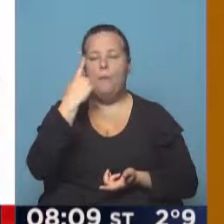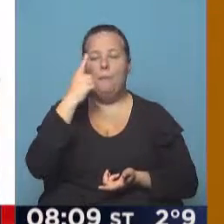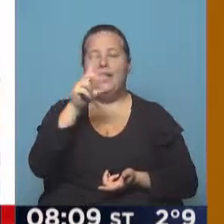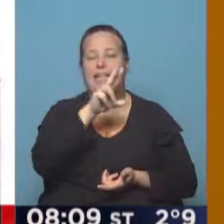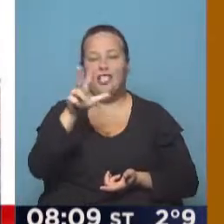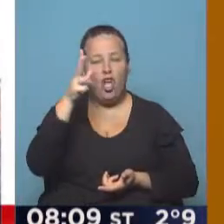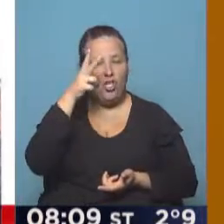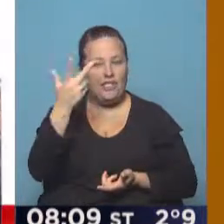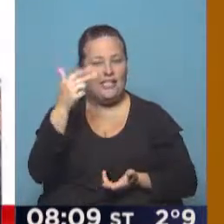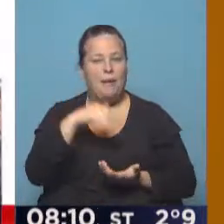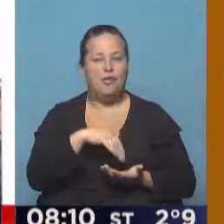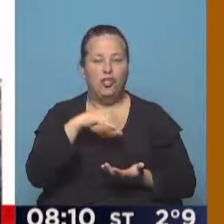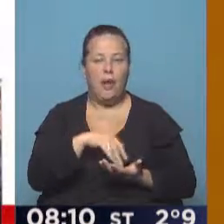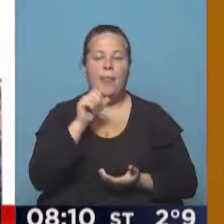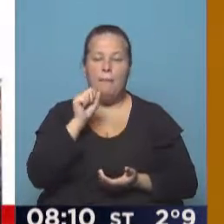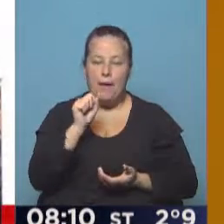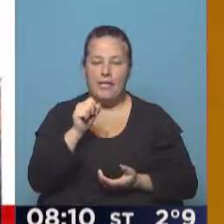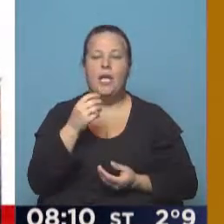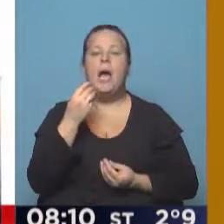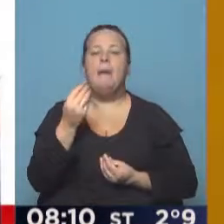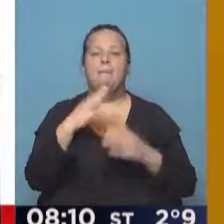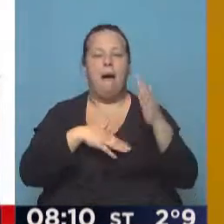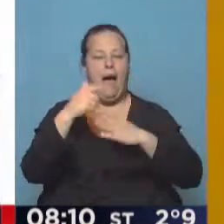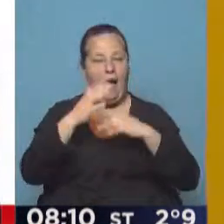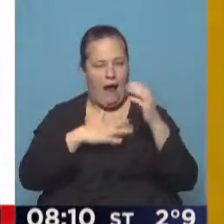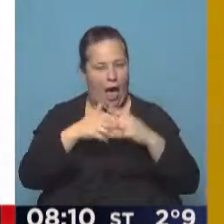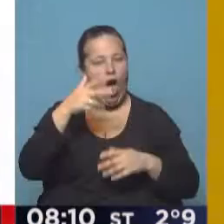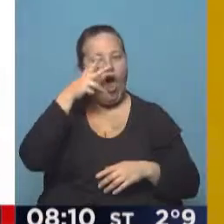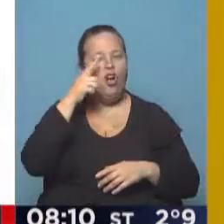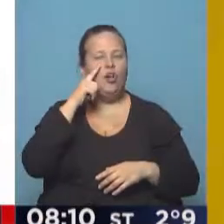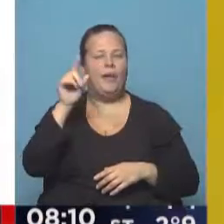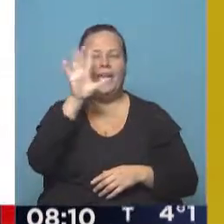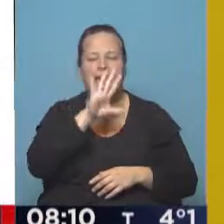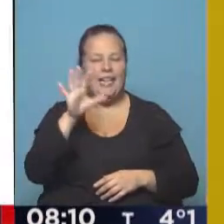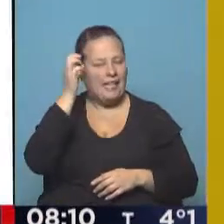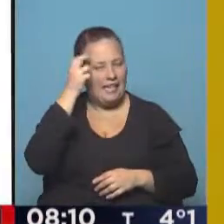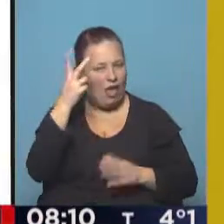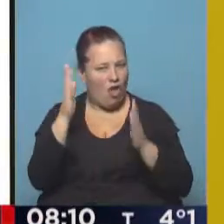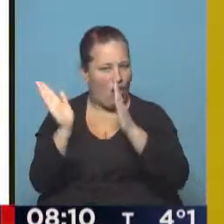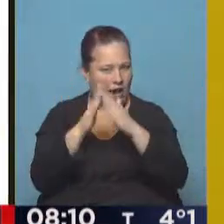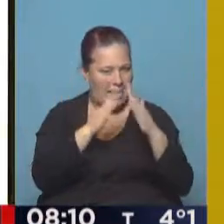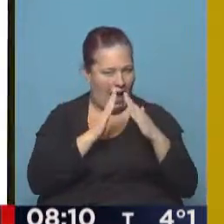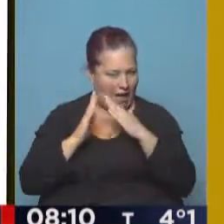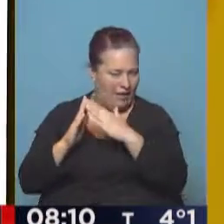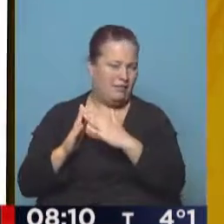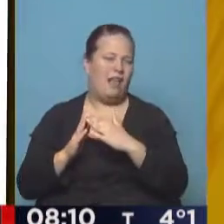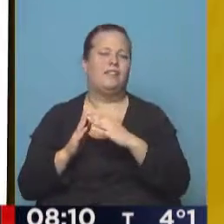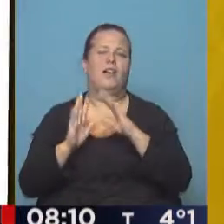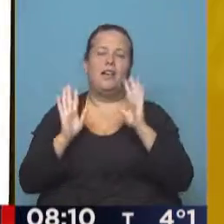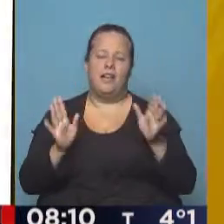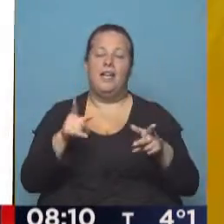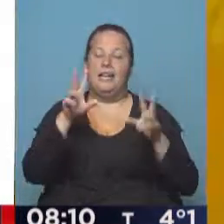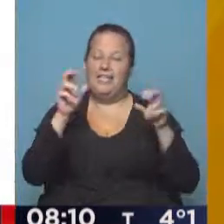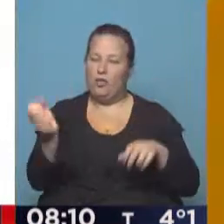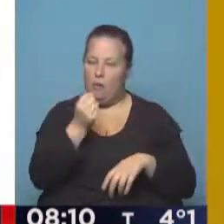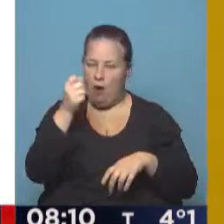.383 millones de pesos para construir 8.532 viviendas. Es uno